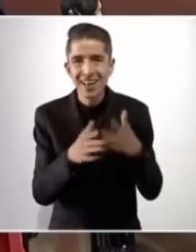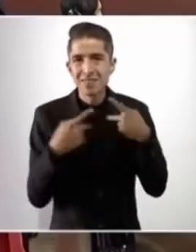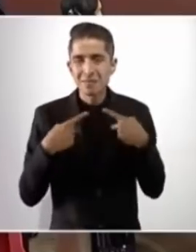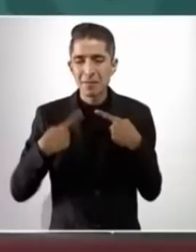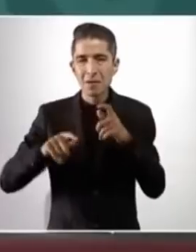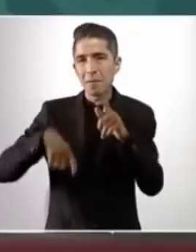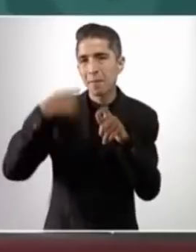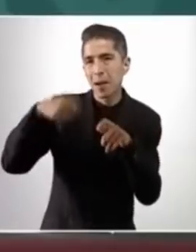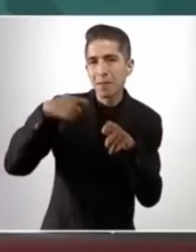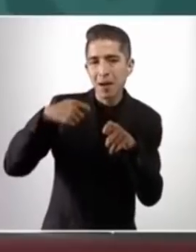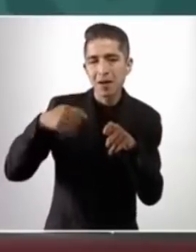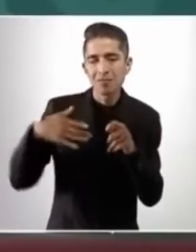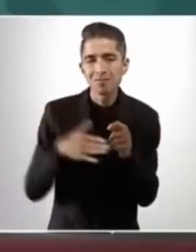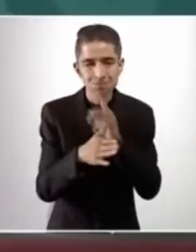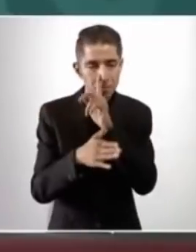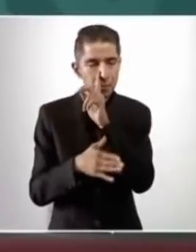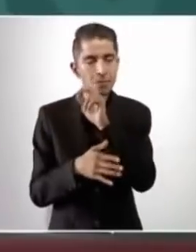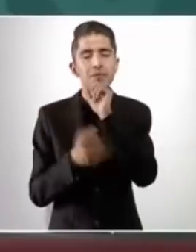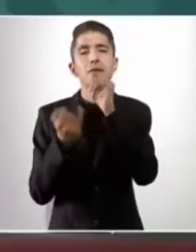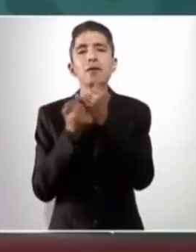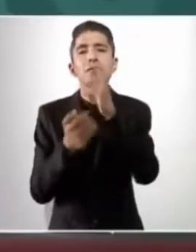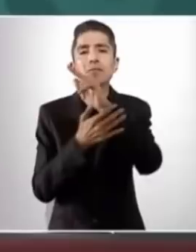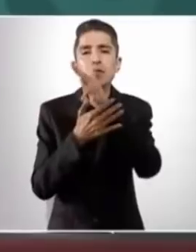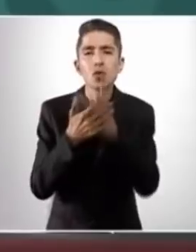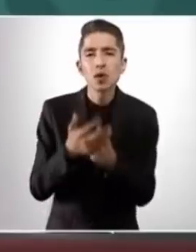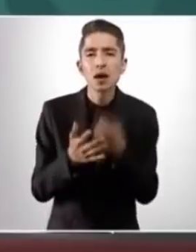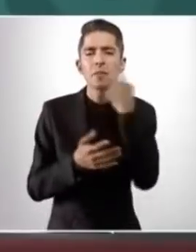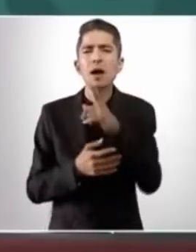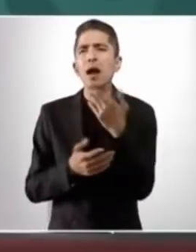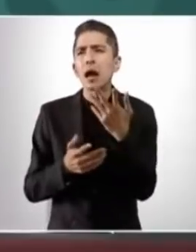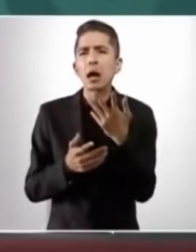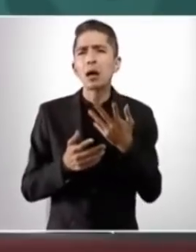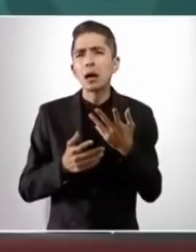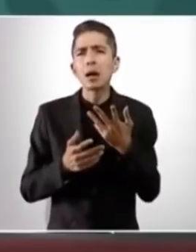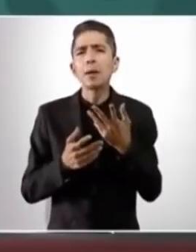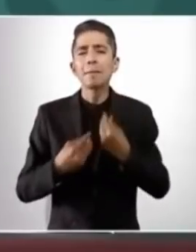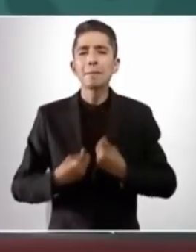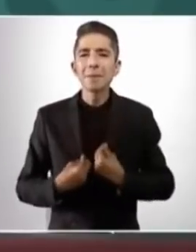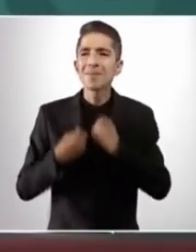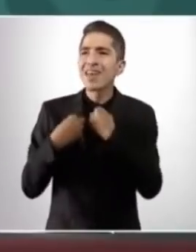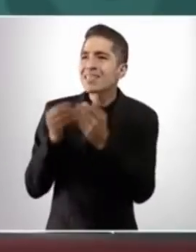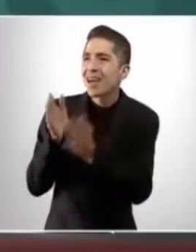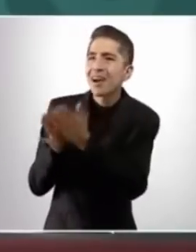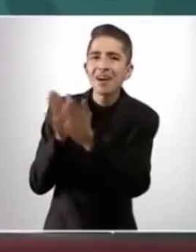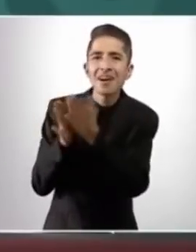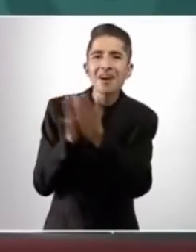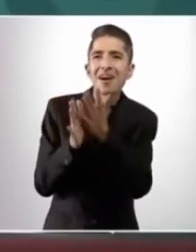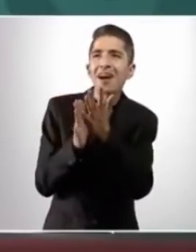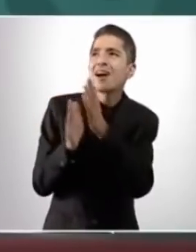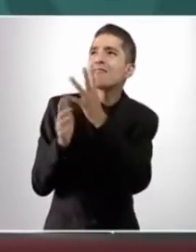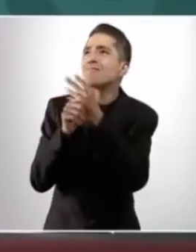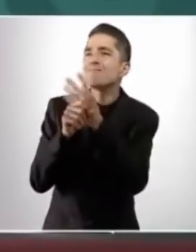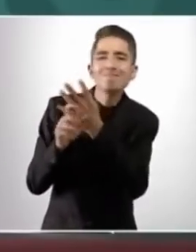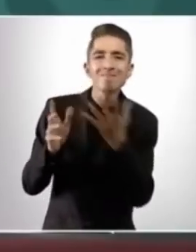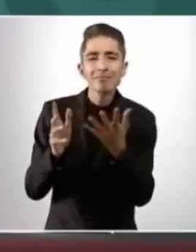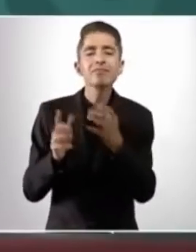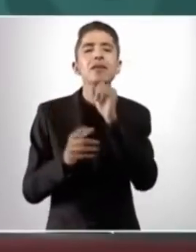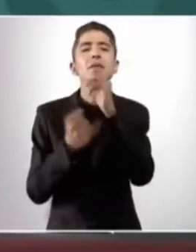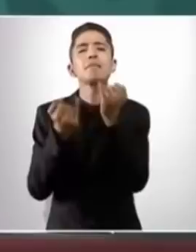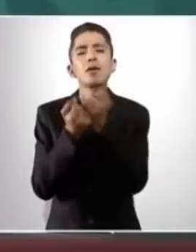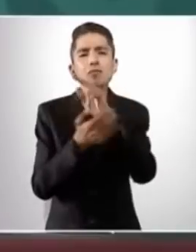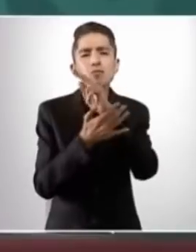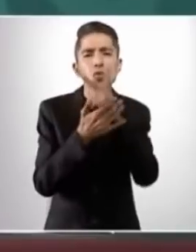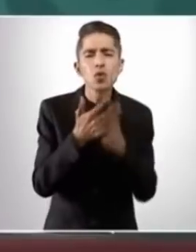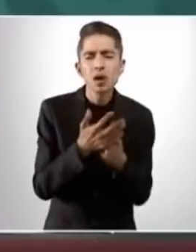programas de mejoramiento de vivienda, los programas para